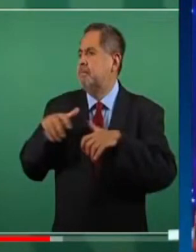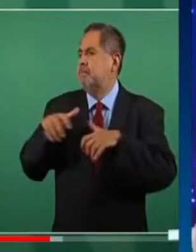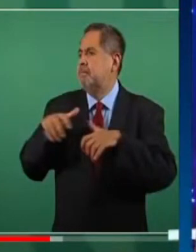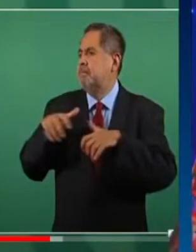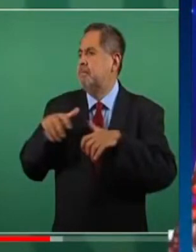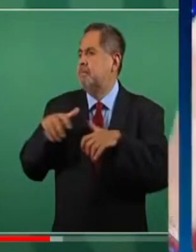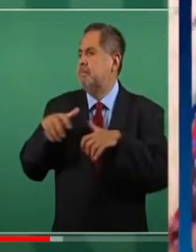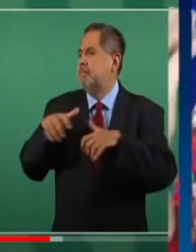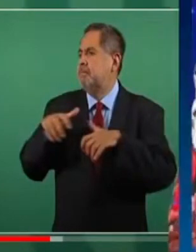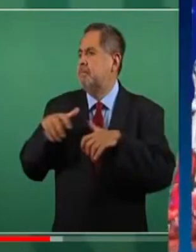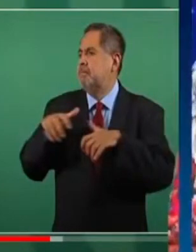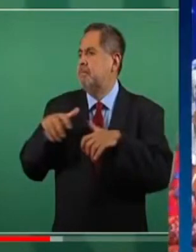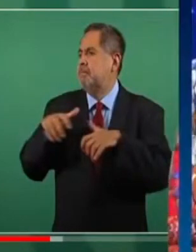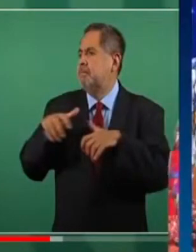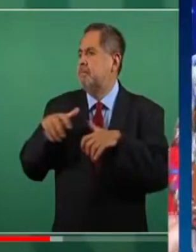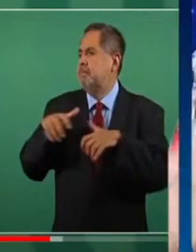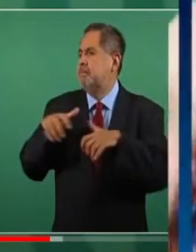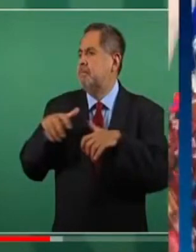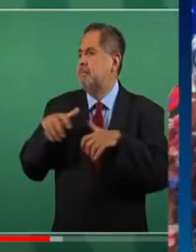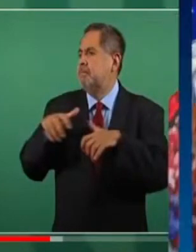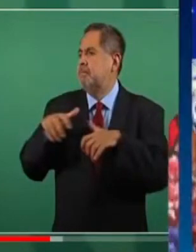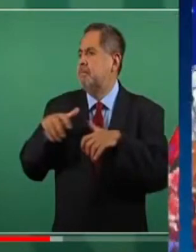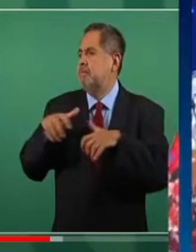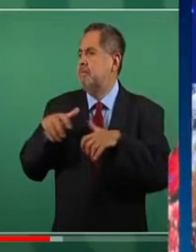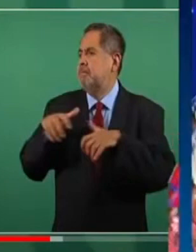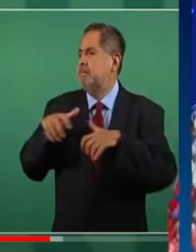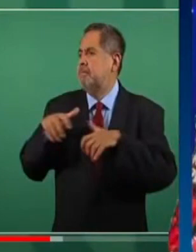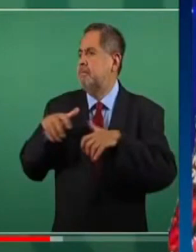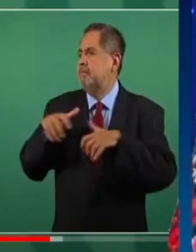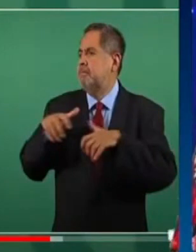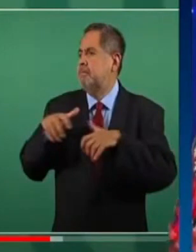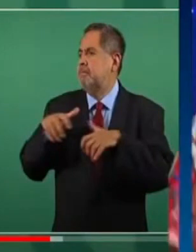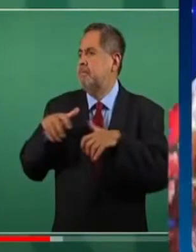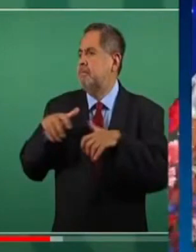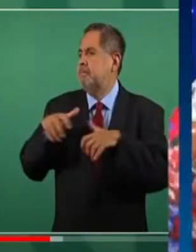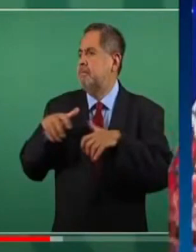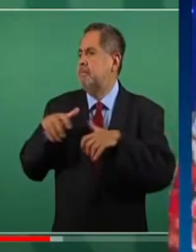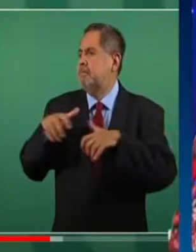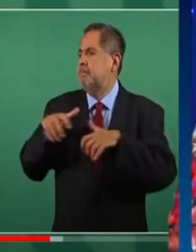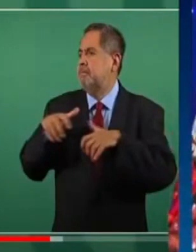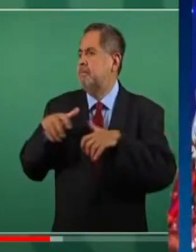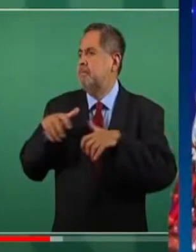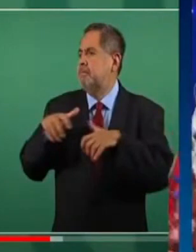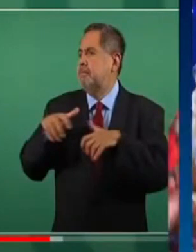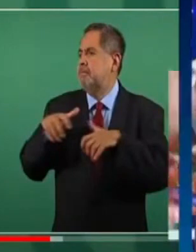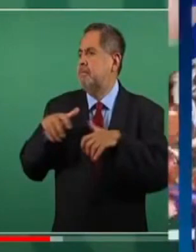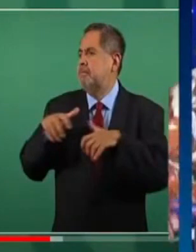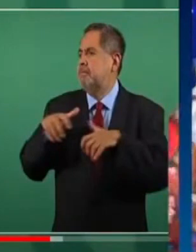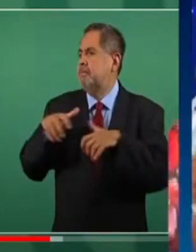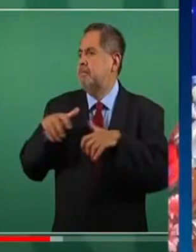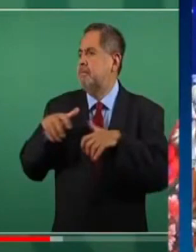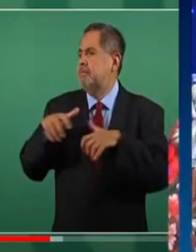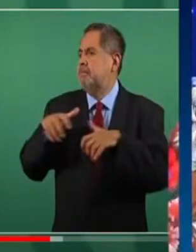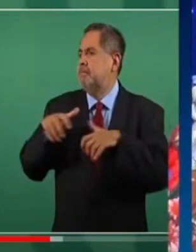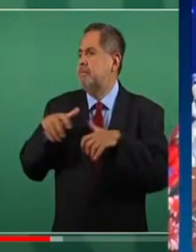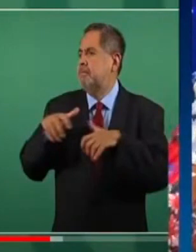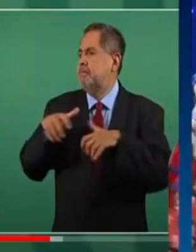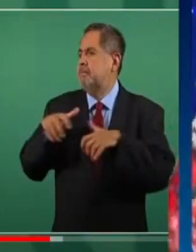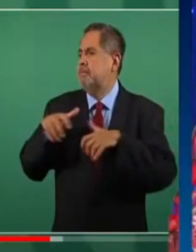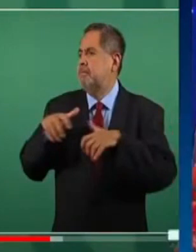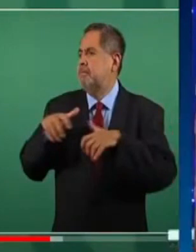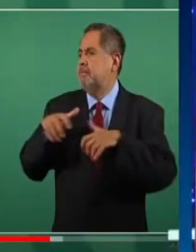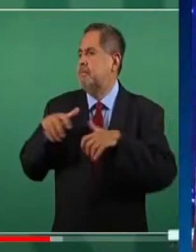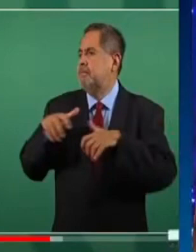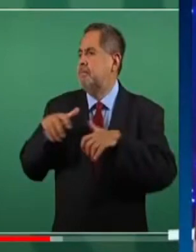cuando Morena tiene la mayoría que no están haciendo su trabajo y que no están permitiendo que las reformas del presidente